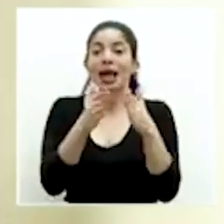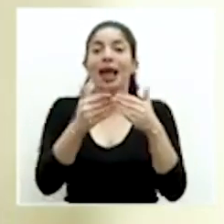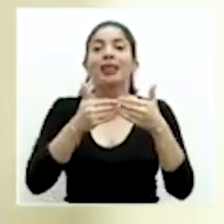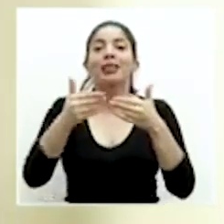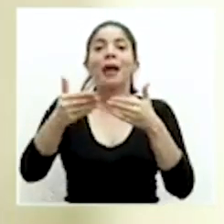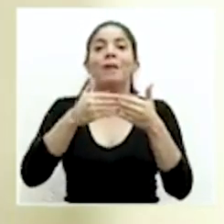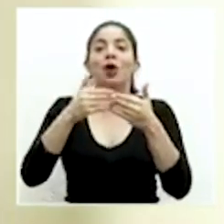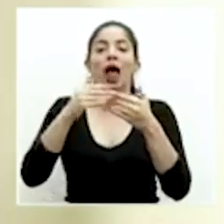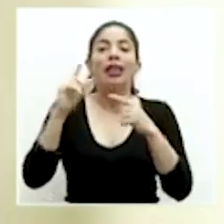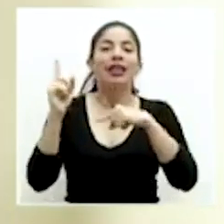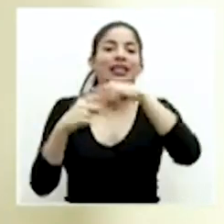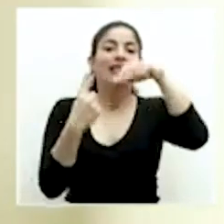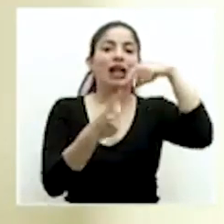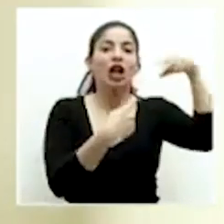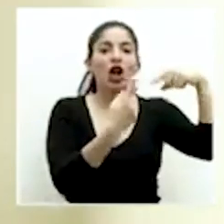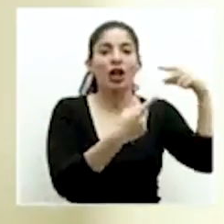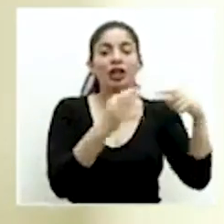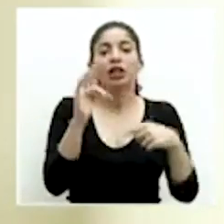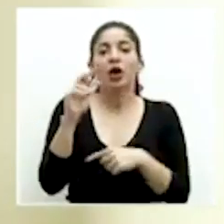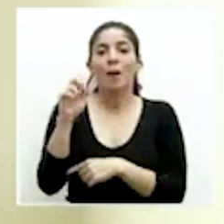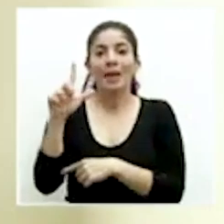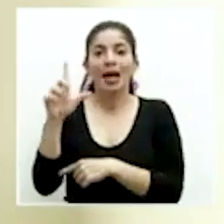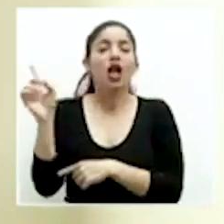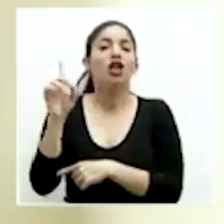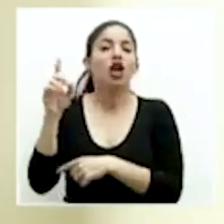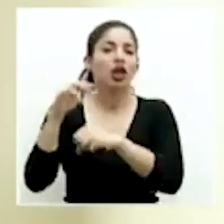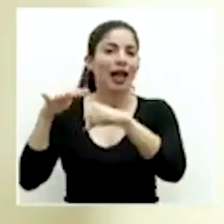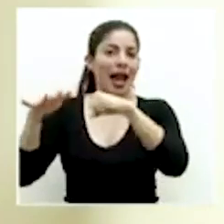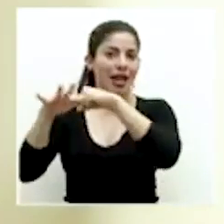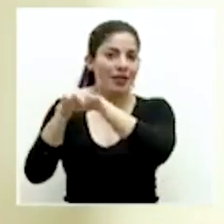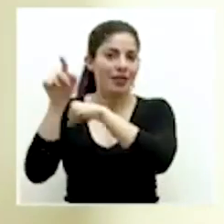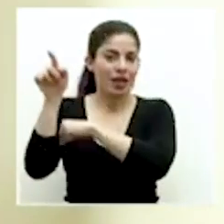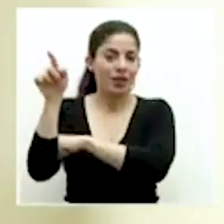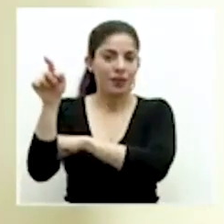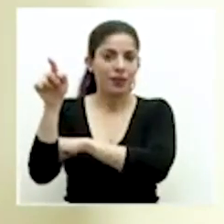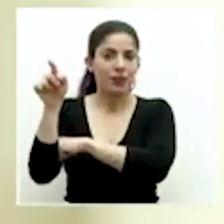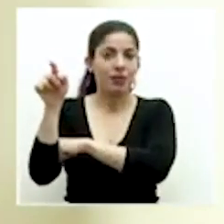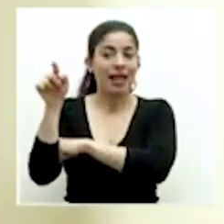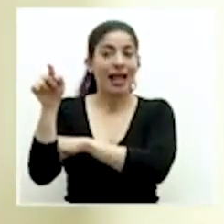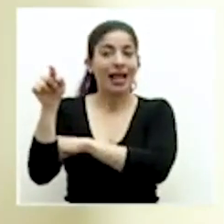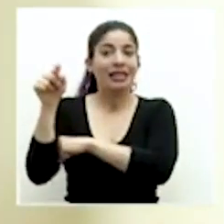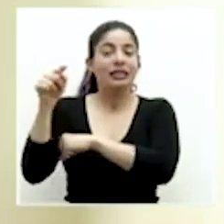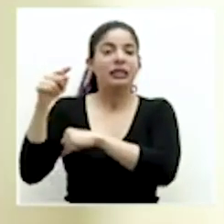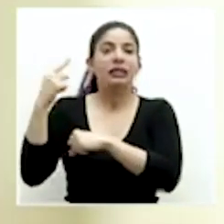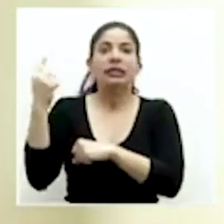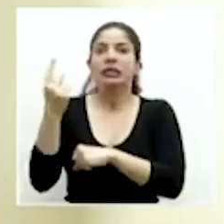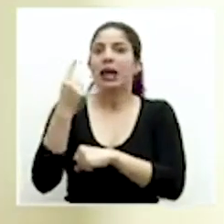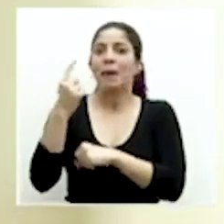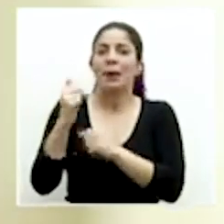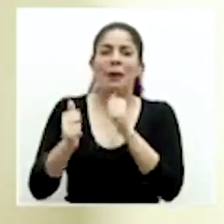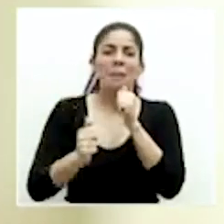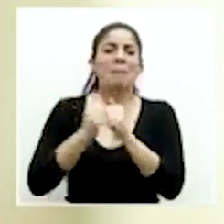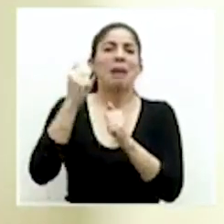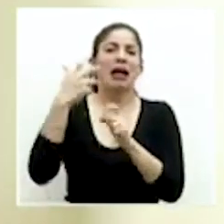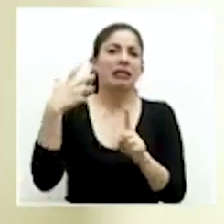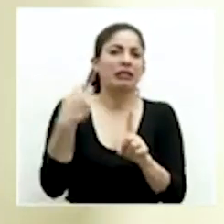de ciclones tropicales en el Caribe, que es la temporada que más nos afecta, con excepción de